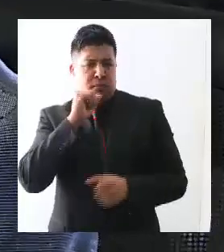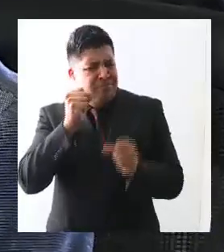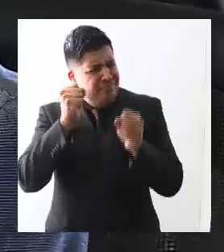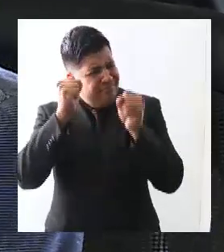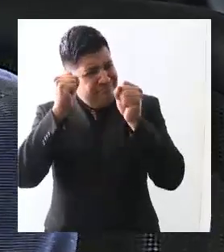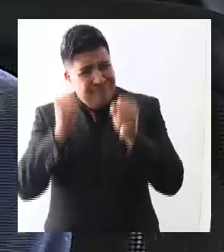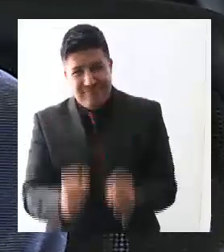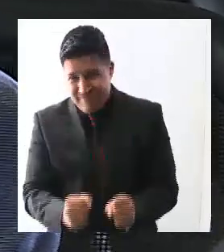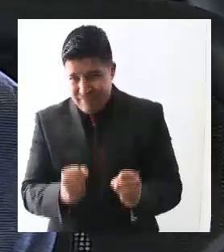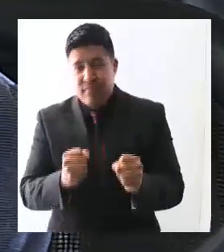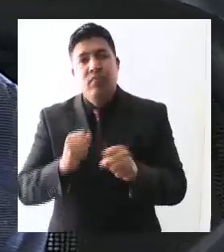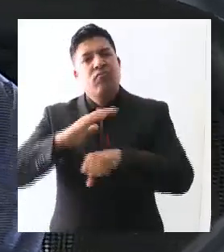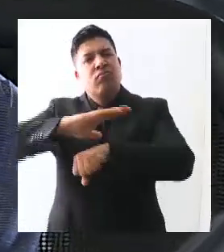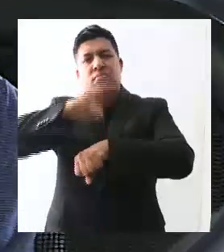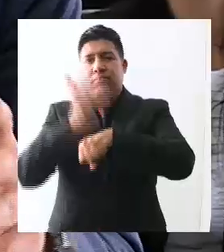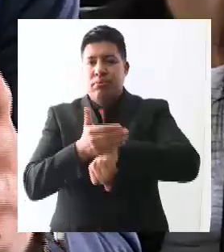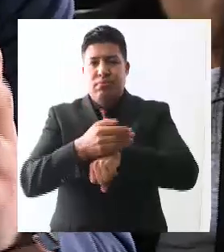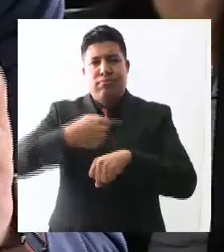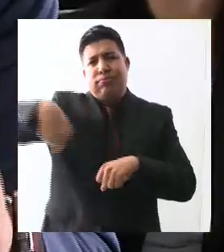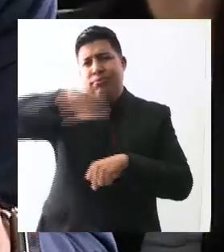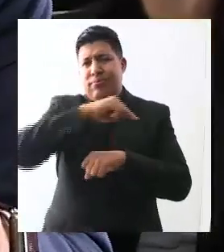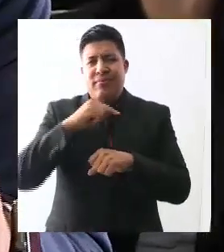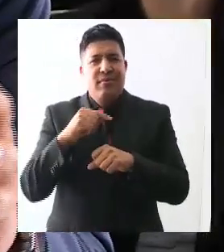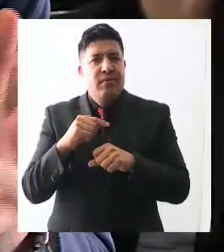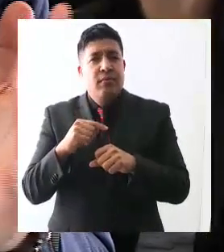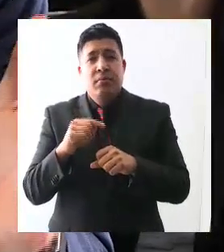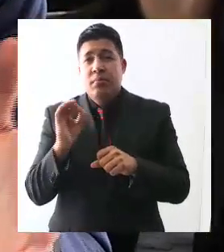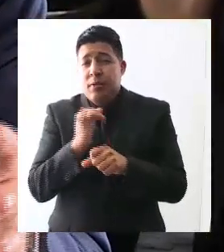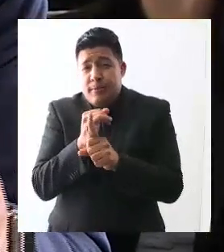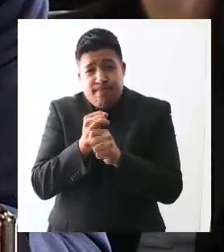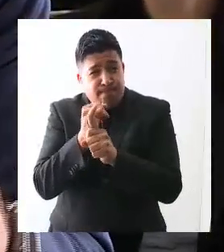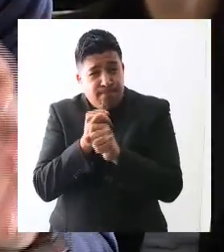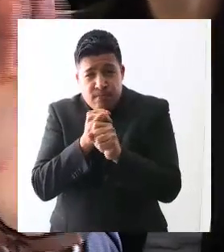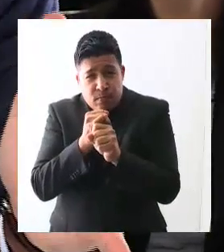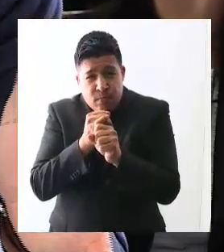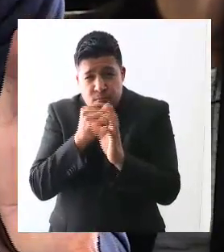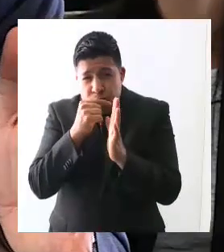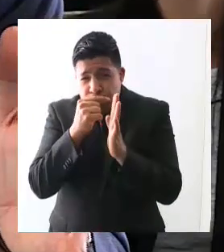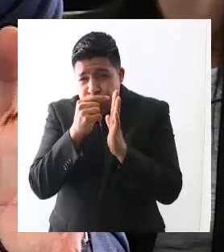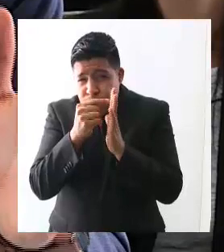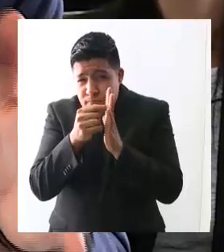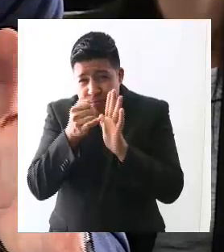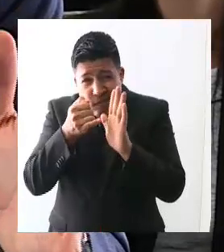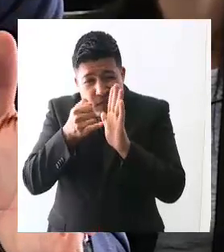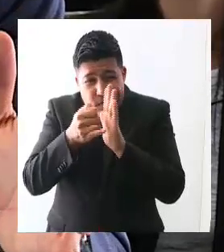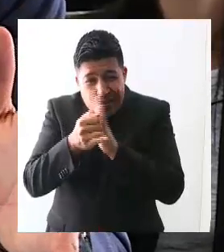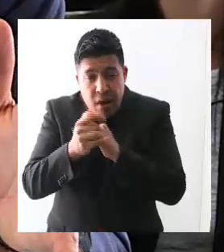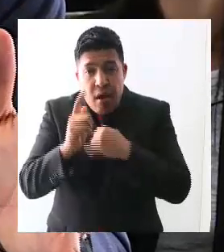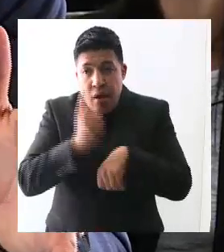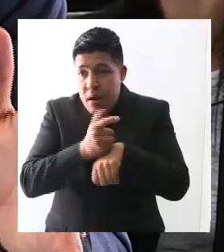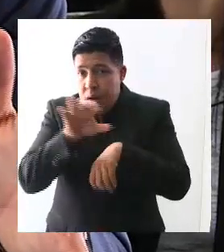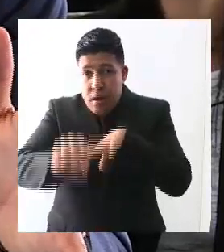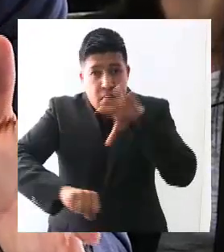hasta las últimas consecuencias si hubo la responsabilidad o la omisión de algún